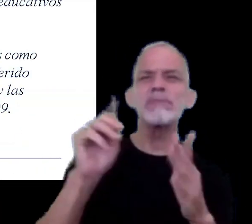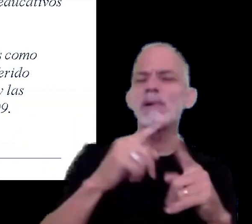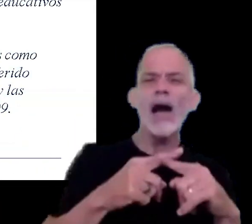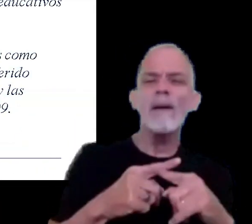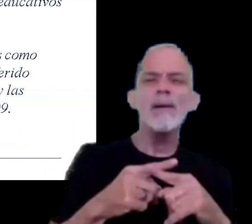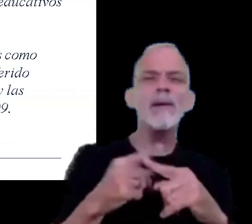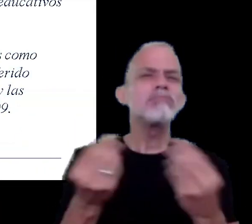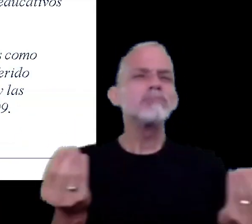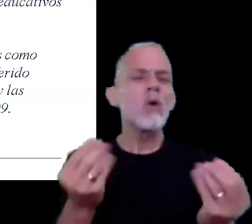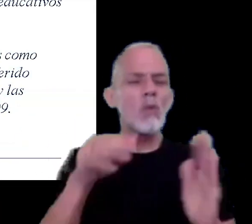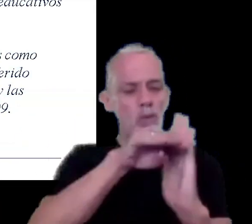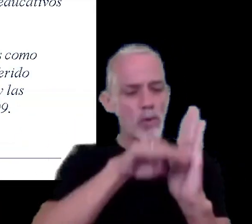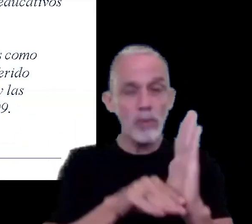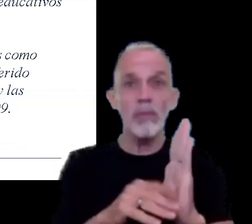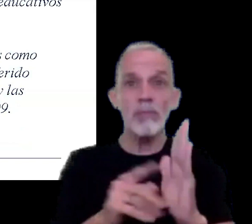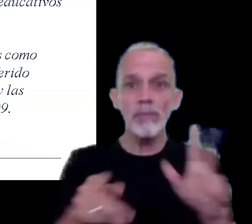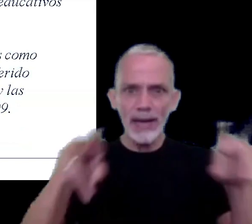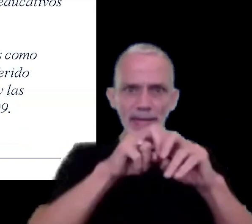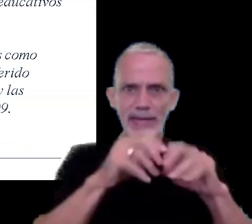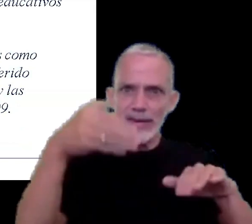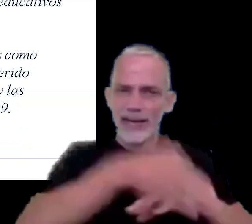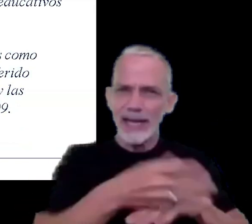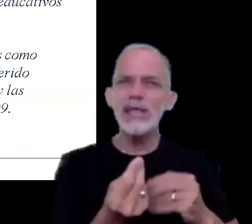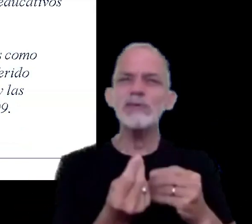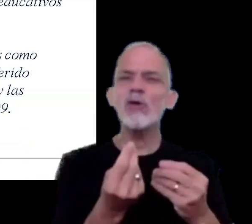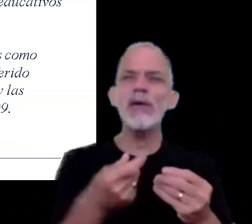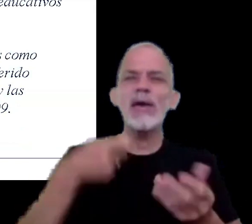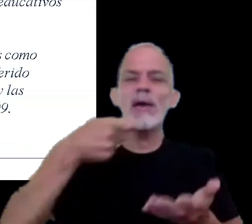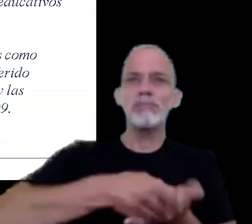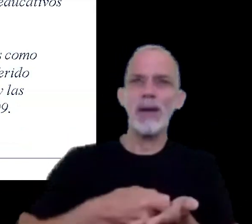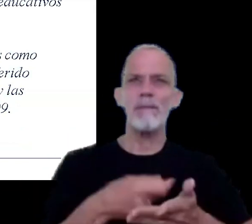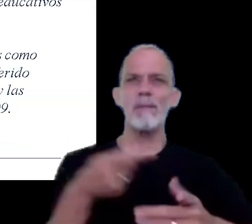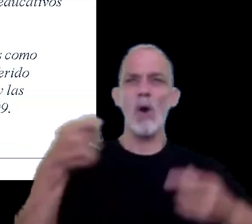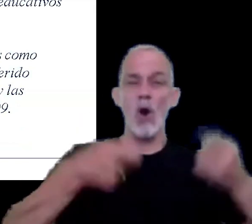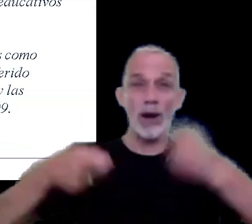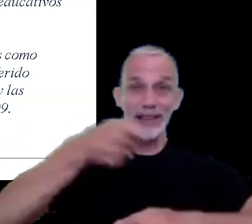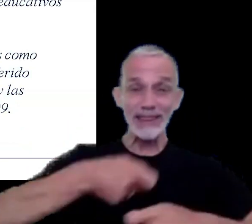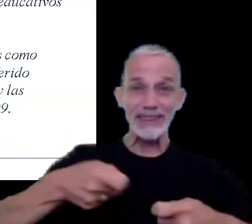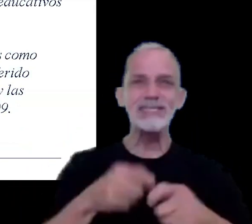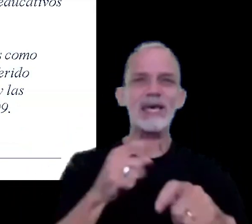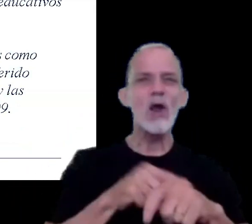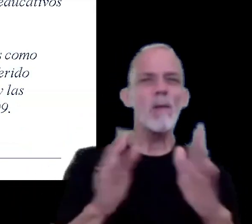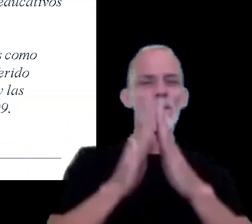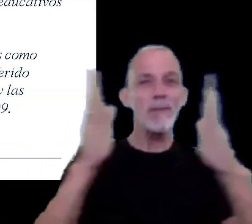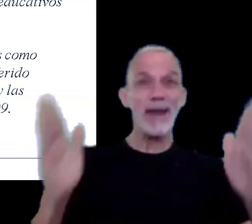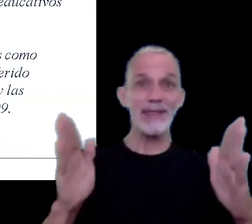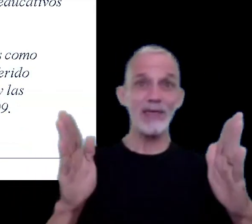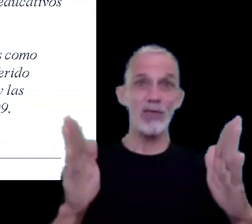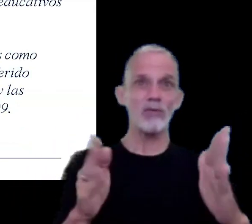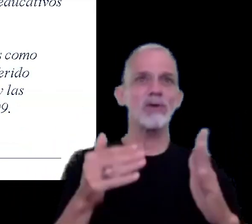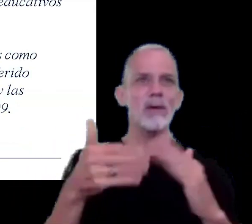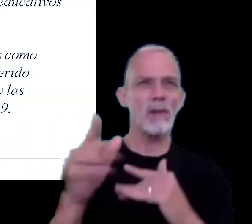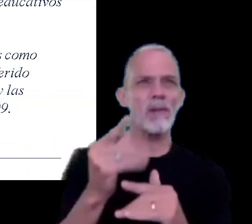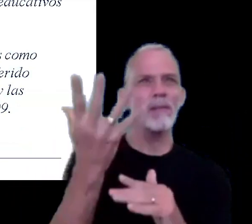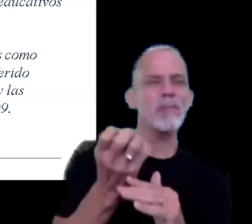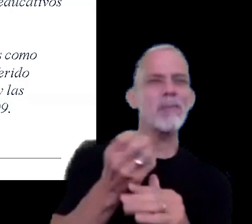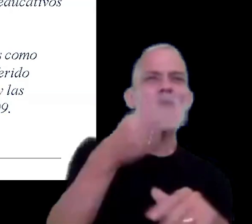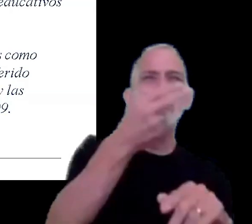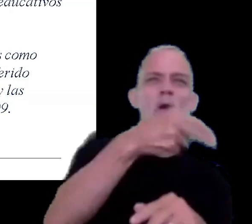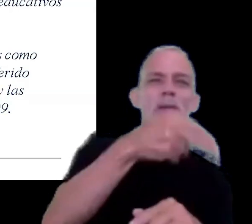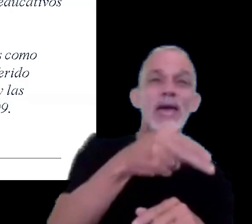nominativa e ingreso de los aportes y contribuciones correspondientes a los periodos que se devengan a partir de noviembre